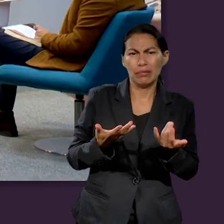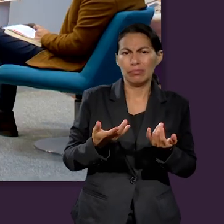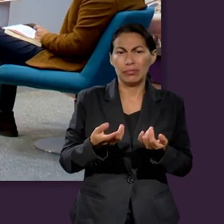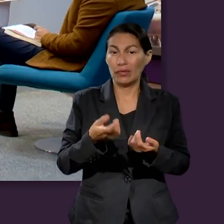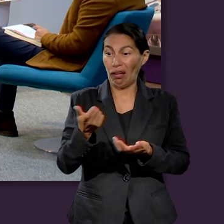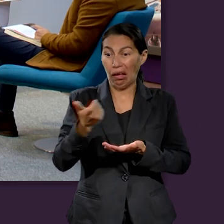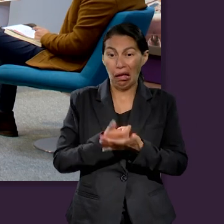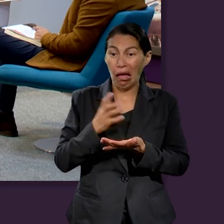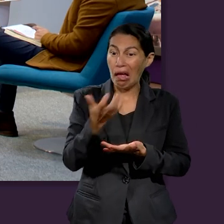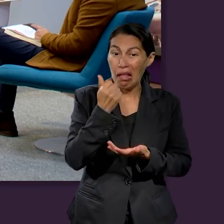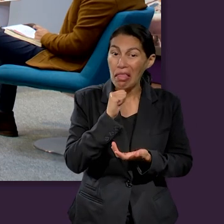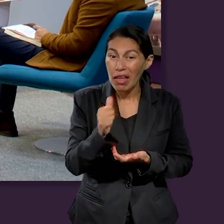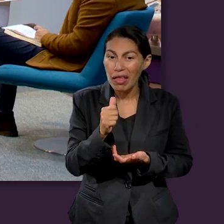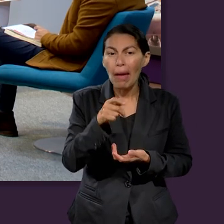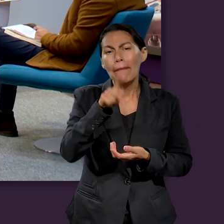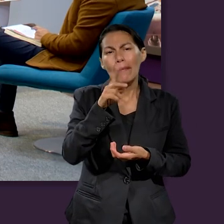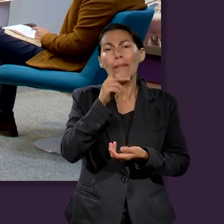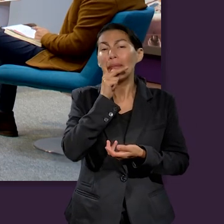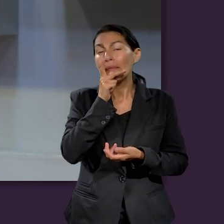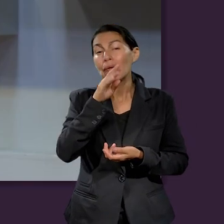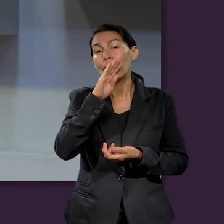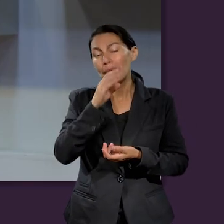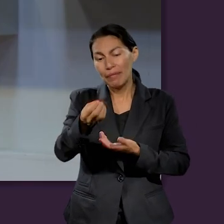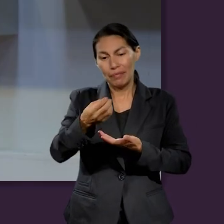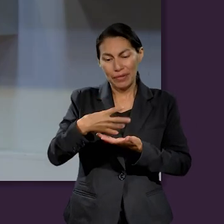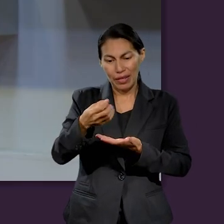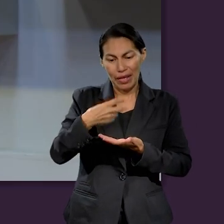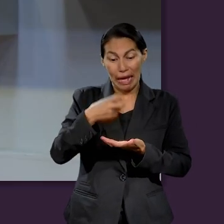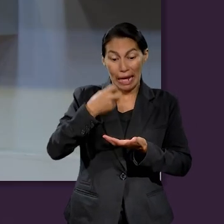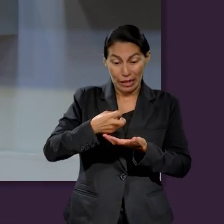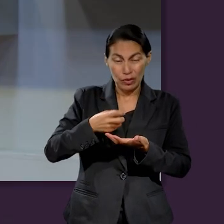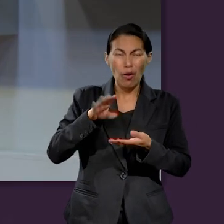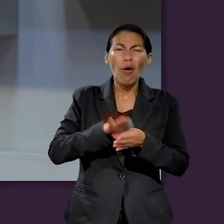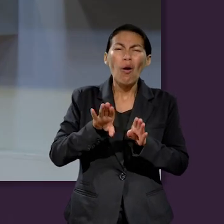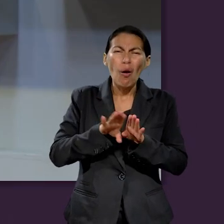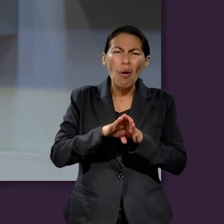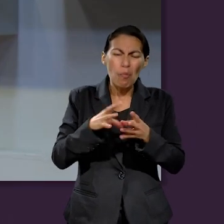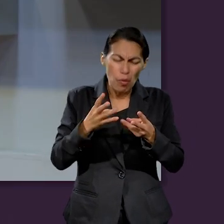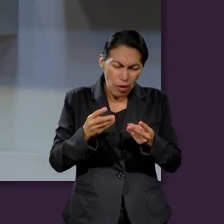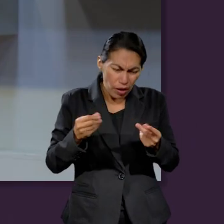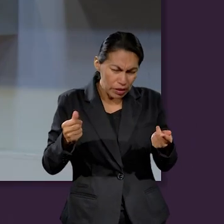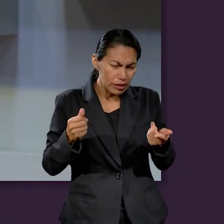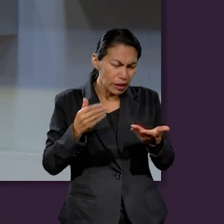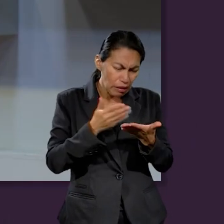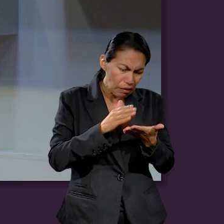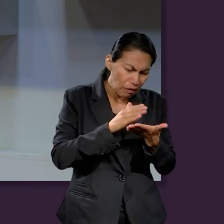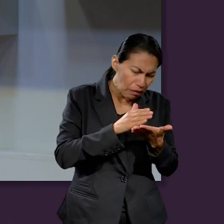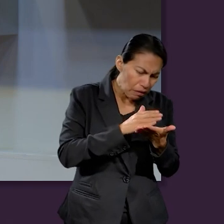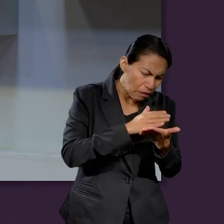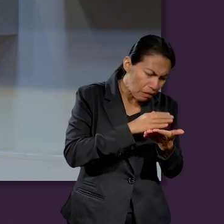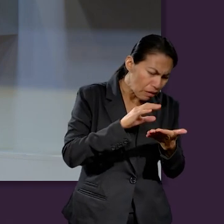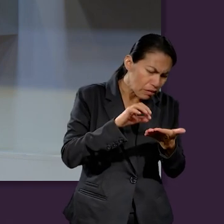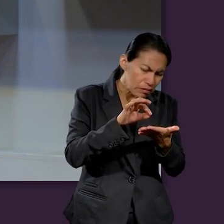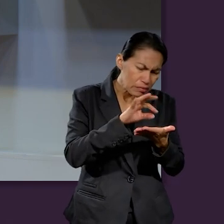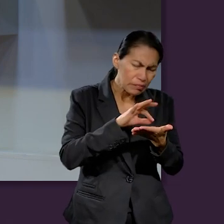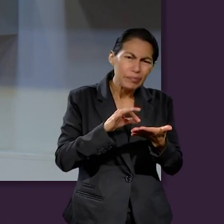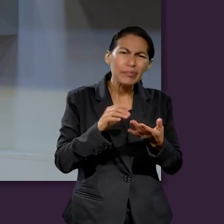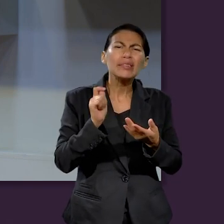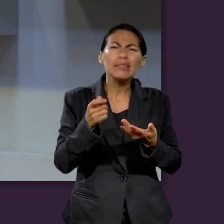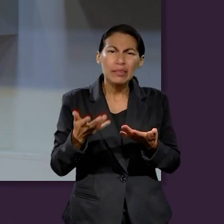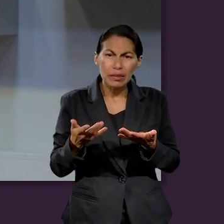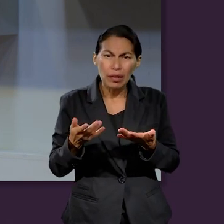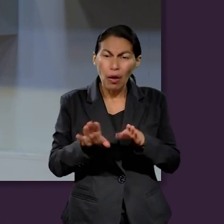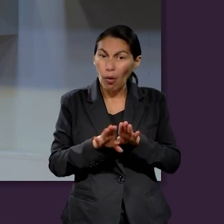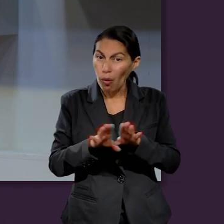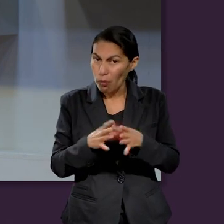nosotros tenemos. Muy bien, en este contexto, hay algunas preguntas que traía la lección y que nosotros podíamos tratar de